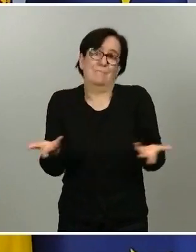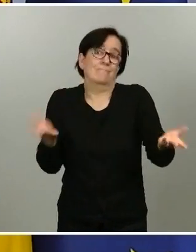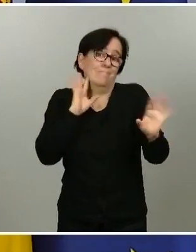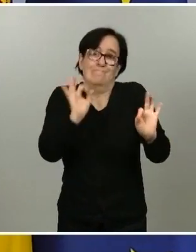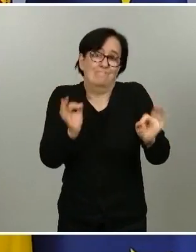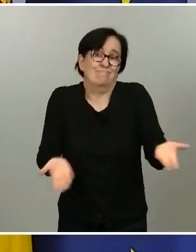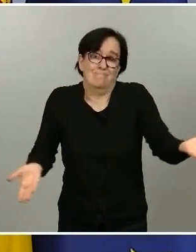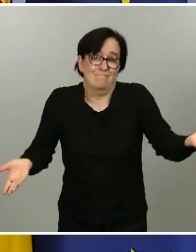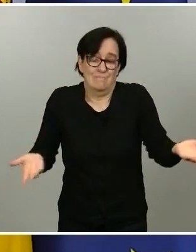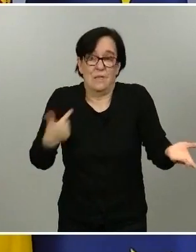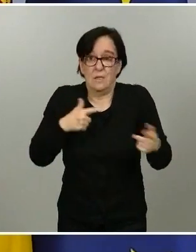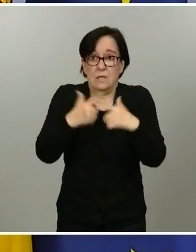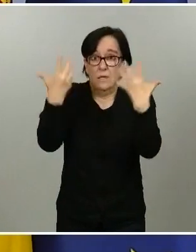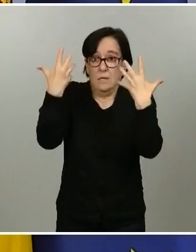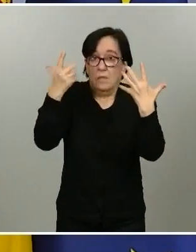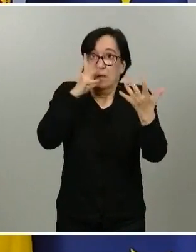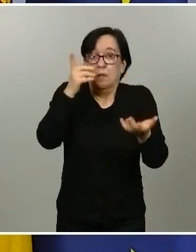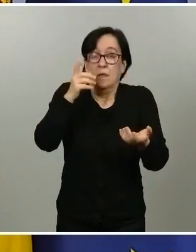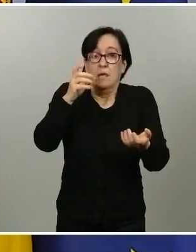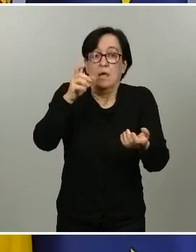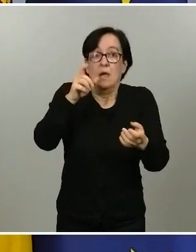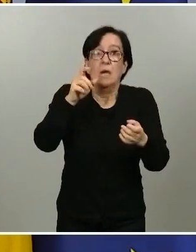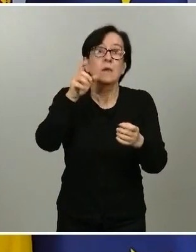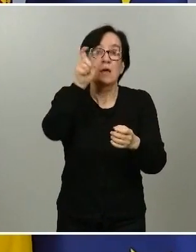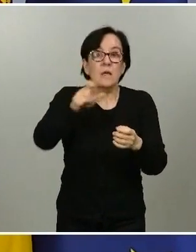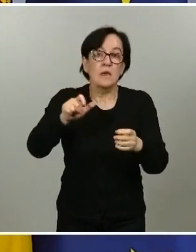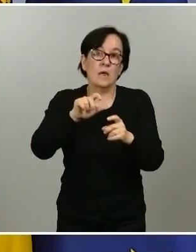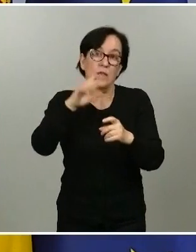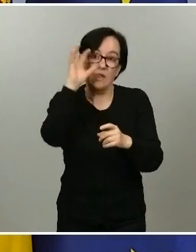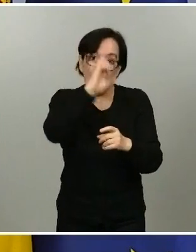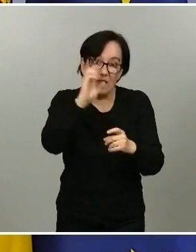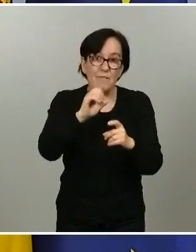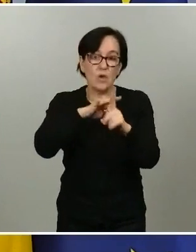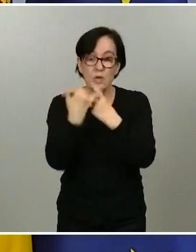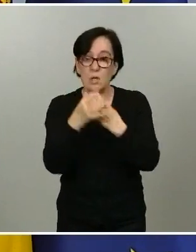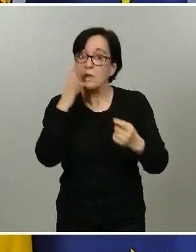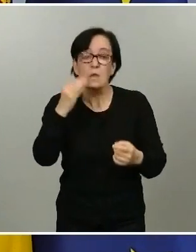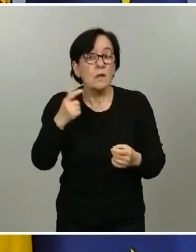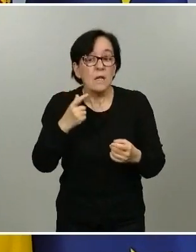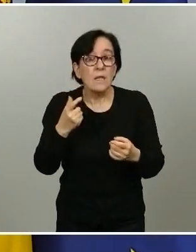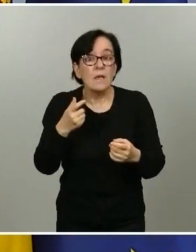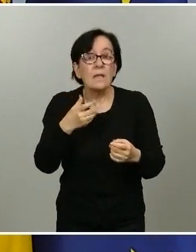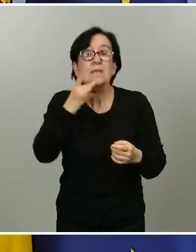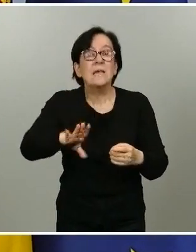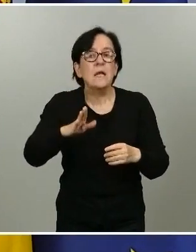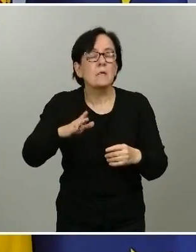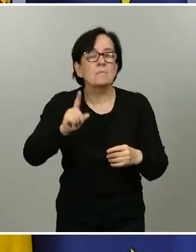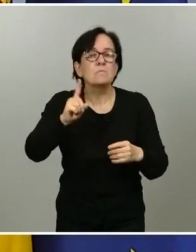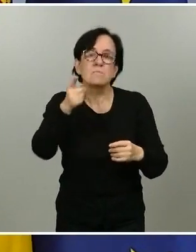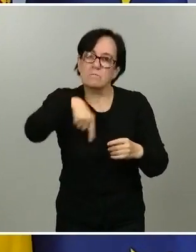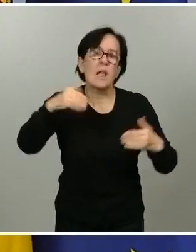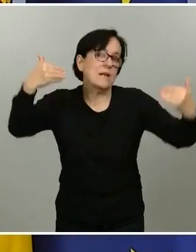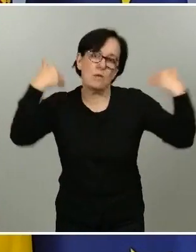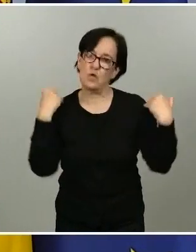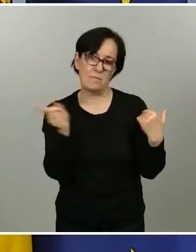aconseja la situación epidemiológica, habrá que hacer esto. La clave para no hacerlo es la responsabilidad individual. La clave, según nos dicen todos los expertos,